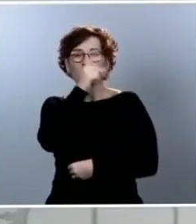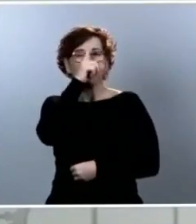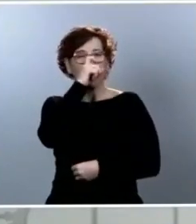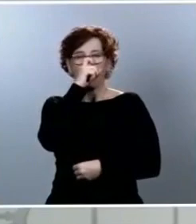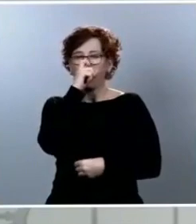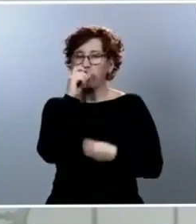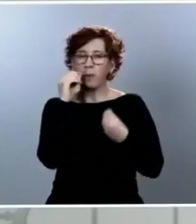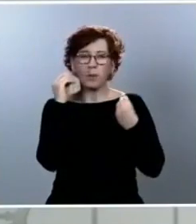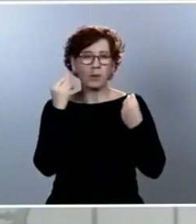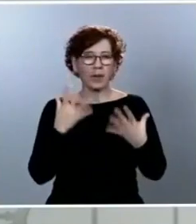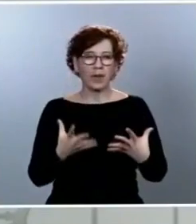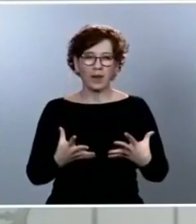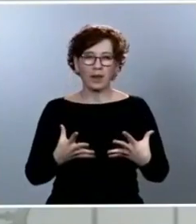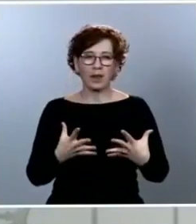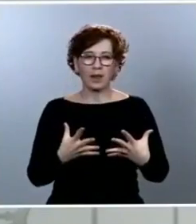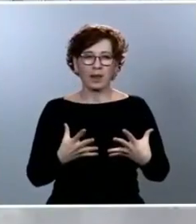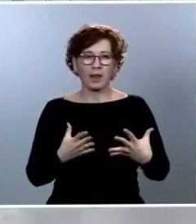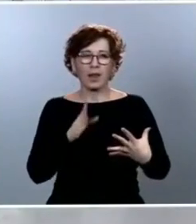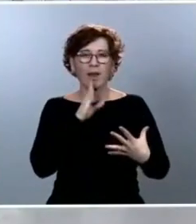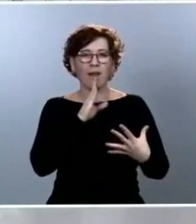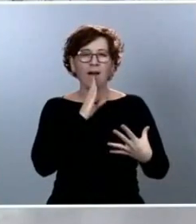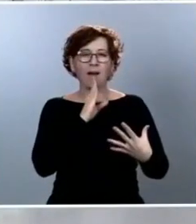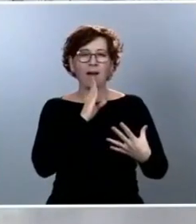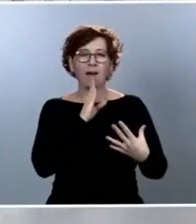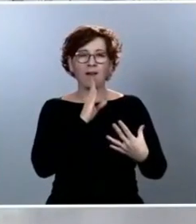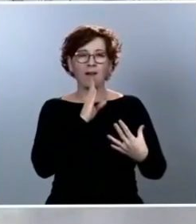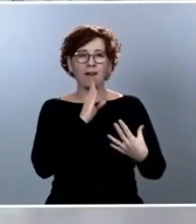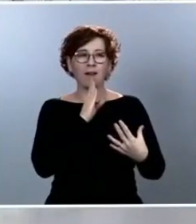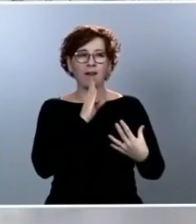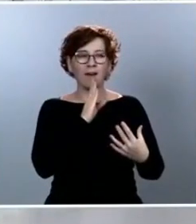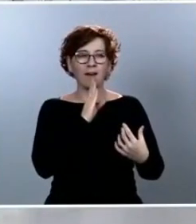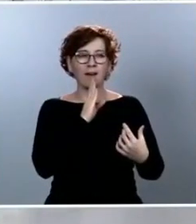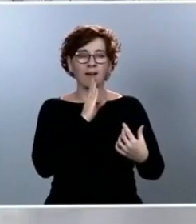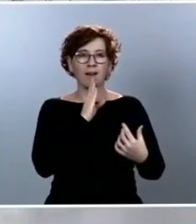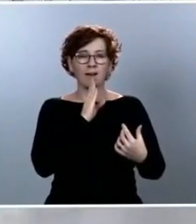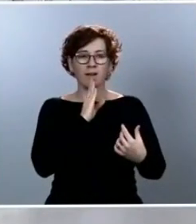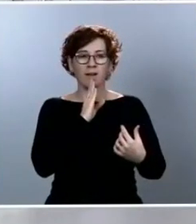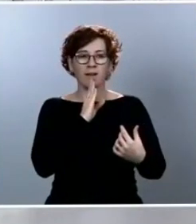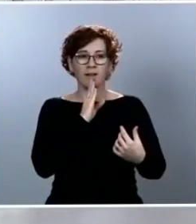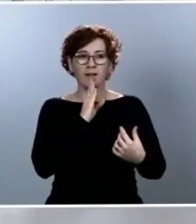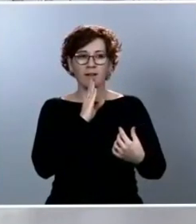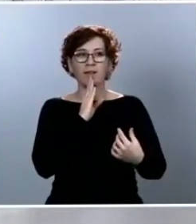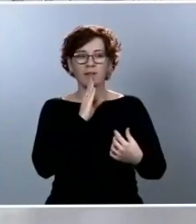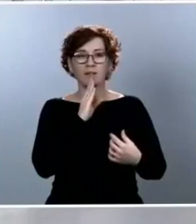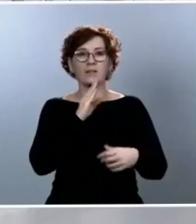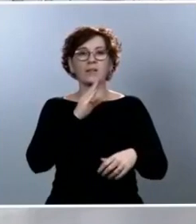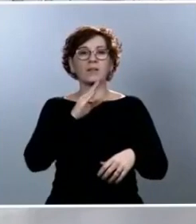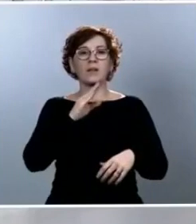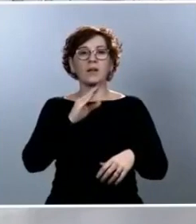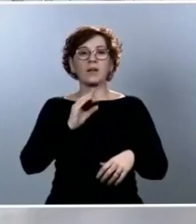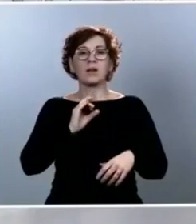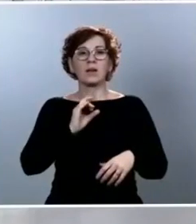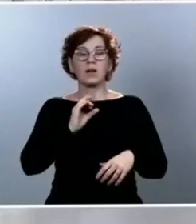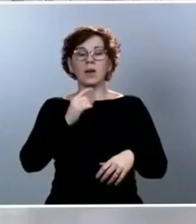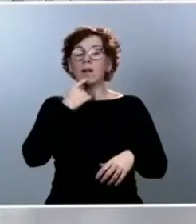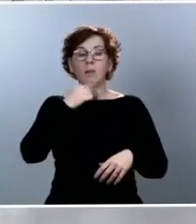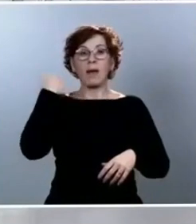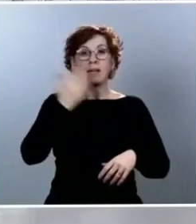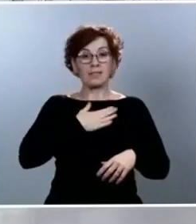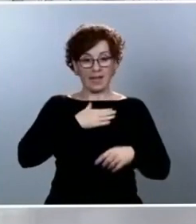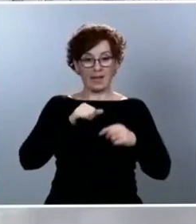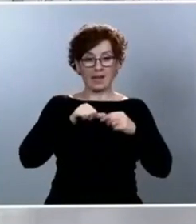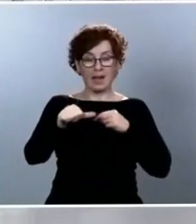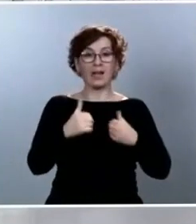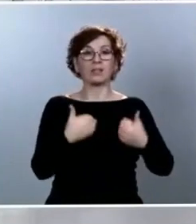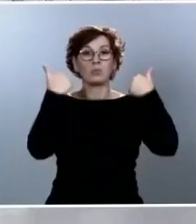era… ¿Por qué Moncloa prescinde a partir de mañana de los responsables de las